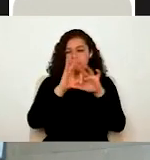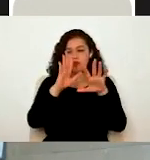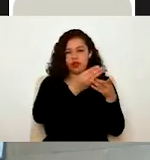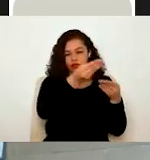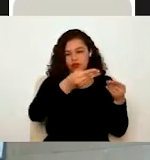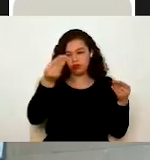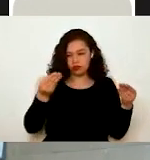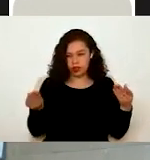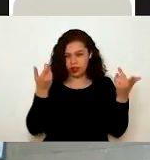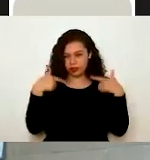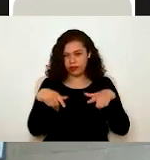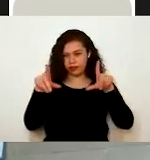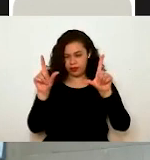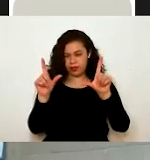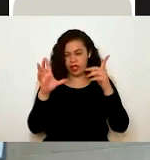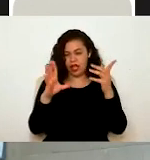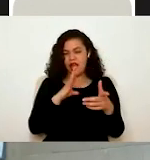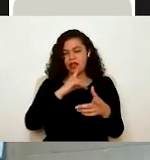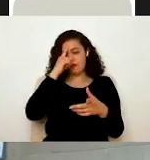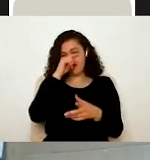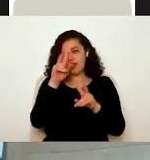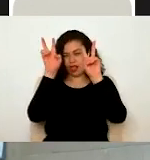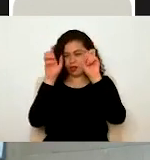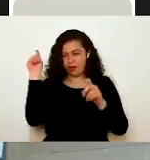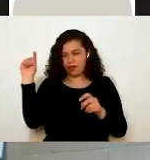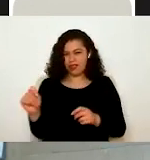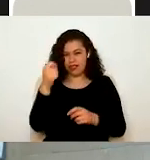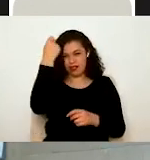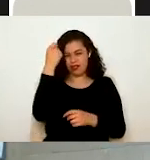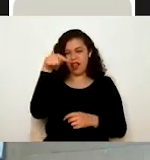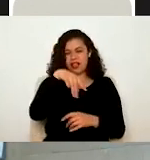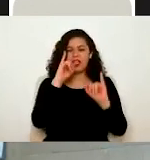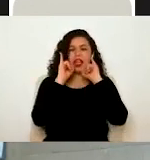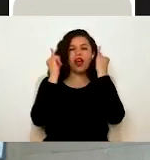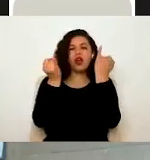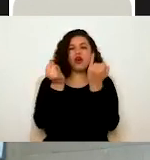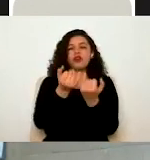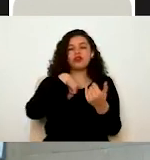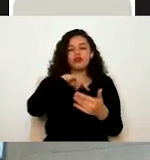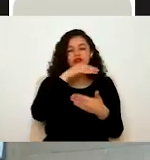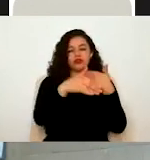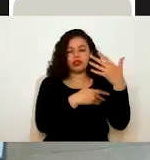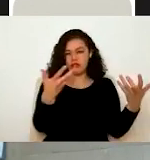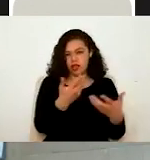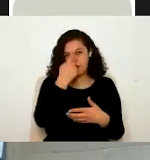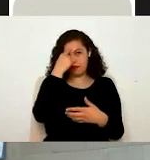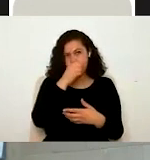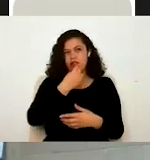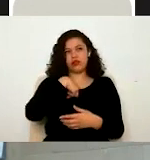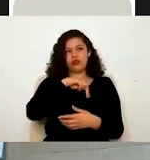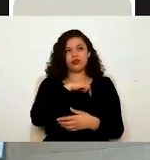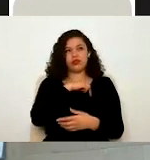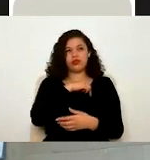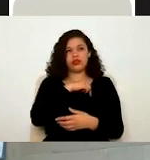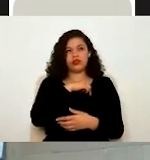principalmente a la gestión digital que estamos llevando aquí en la Junta a través de las cuales, a través de la cual